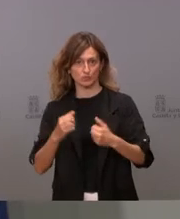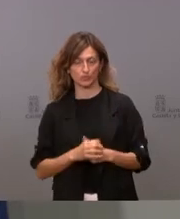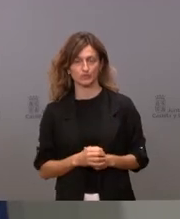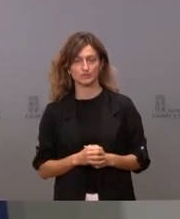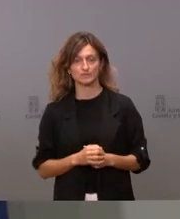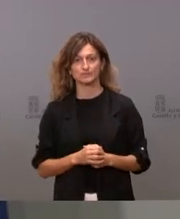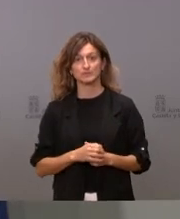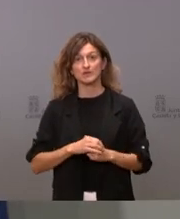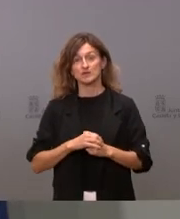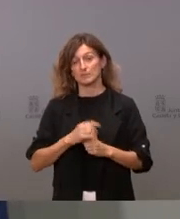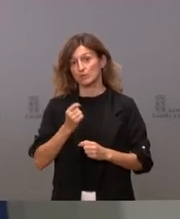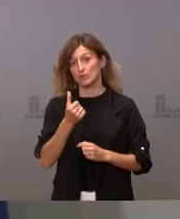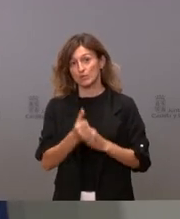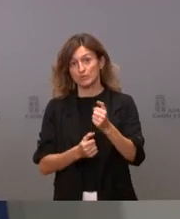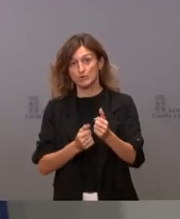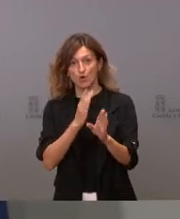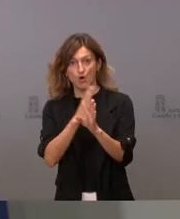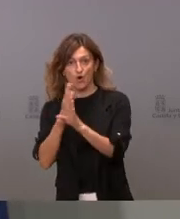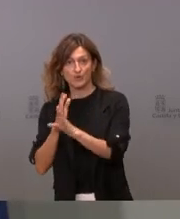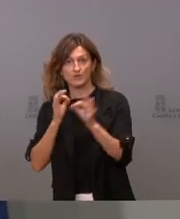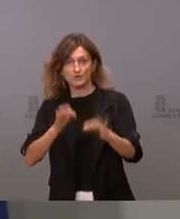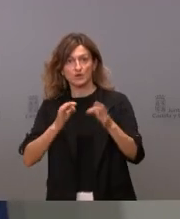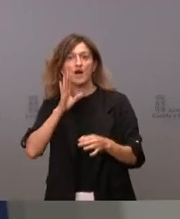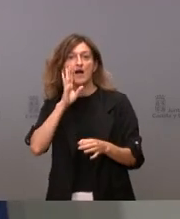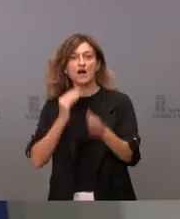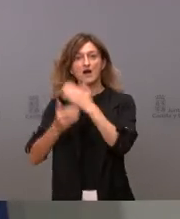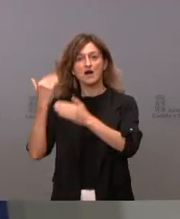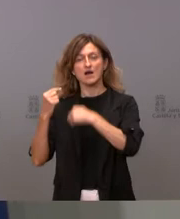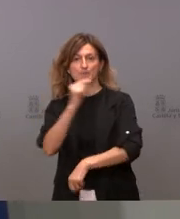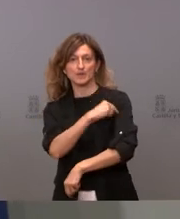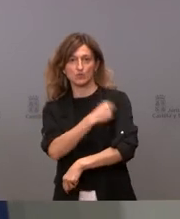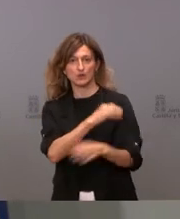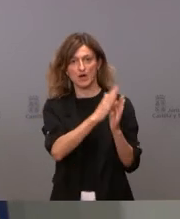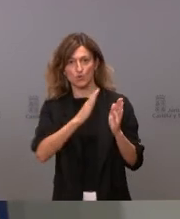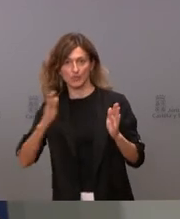Tenemos que hacerlo de manera progresiva, en el mismo orden en el que fueron vacunados.